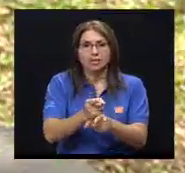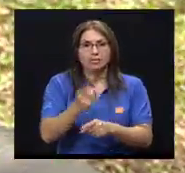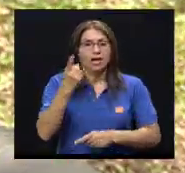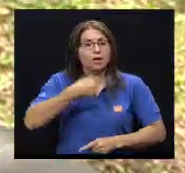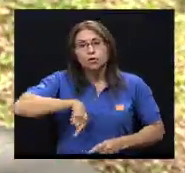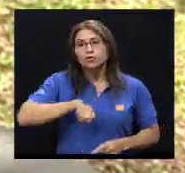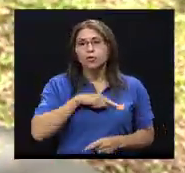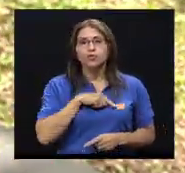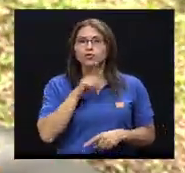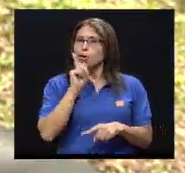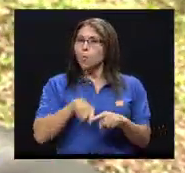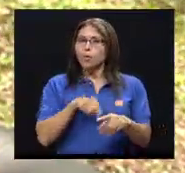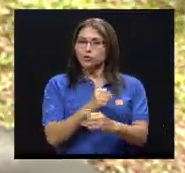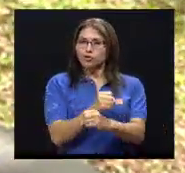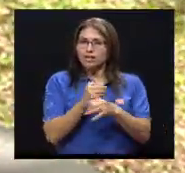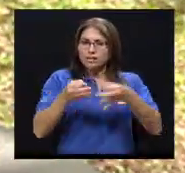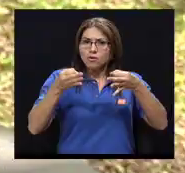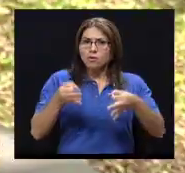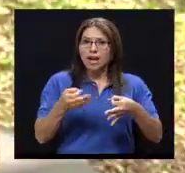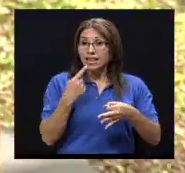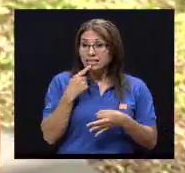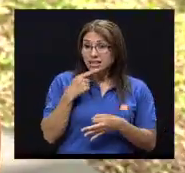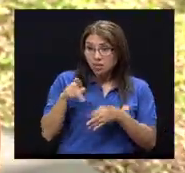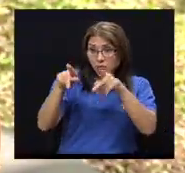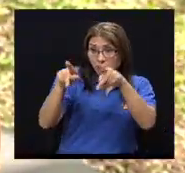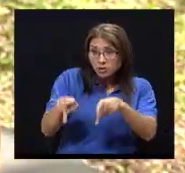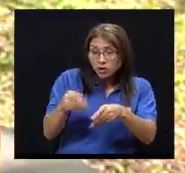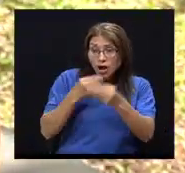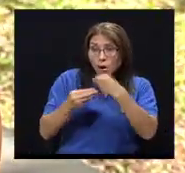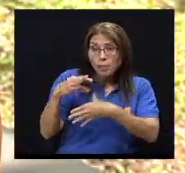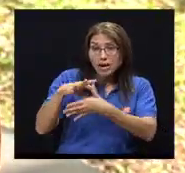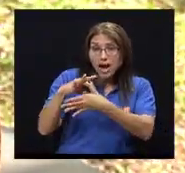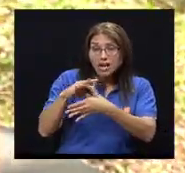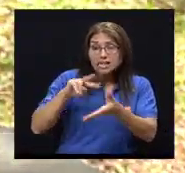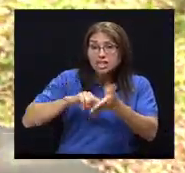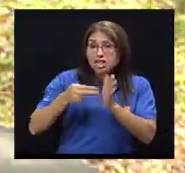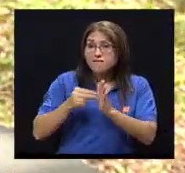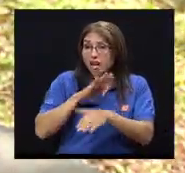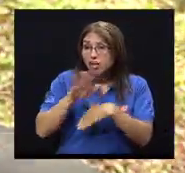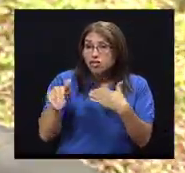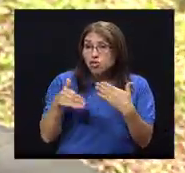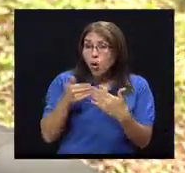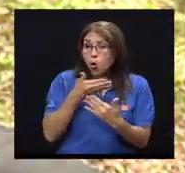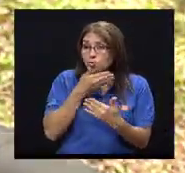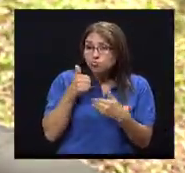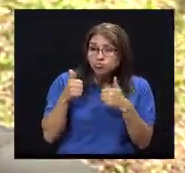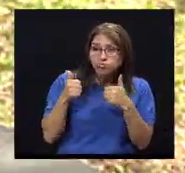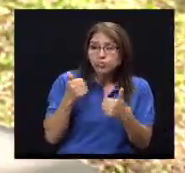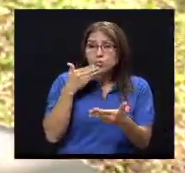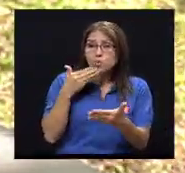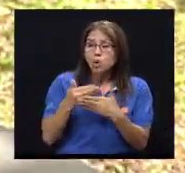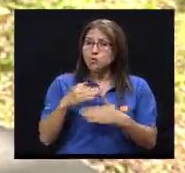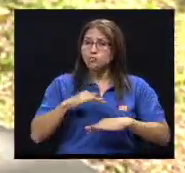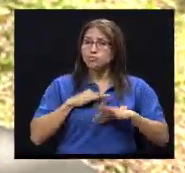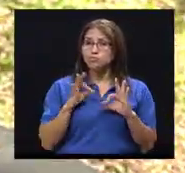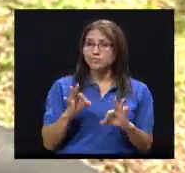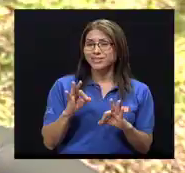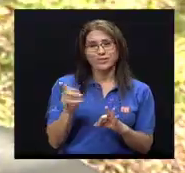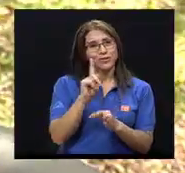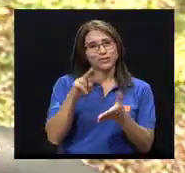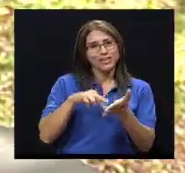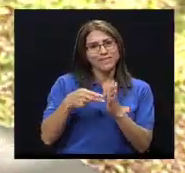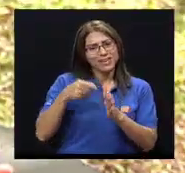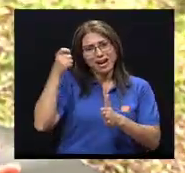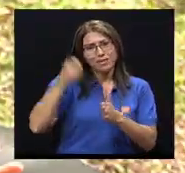Porque no podemos garantizar que, porque una persona coma carne, por ejemplo, está obteniendo todos los nutrientes que necesita, como mencionamos al principio. Entonces,